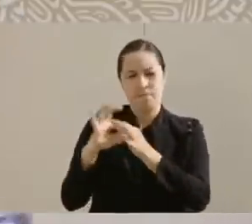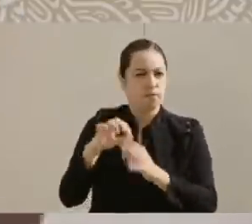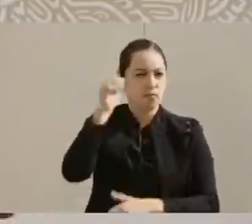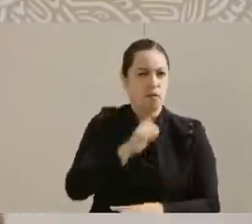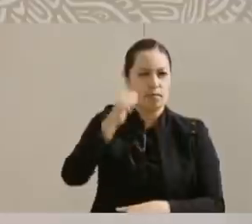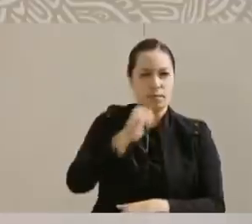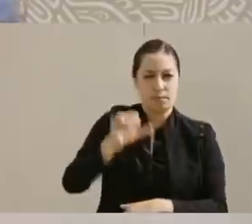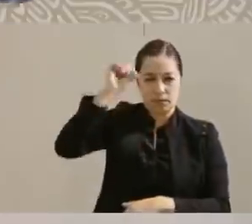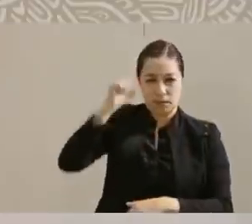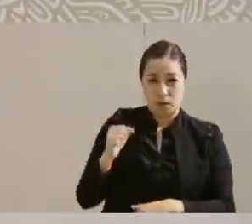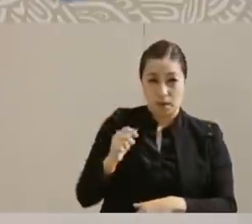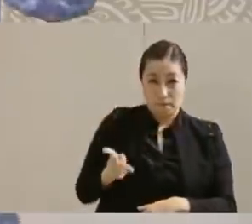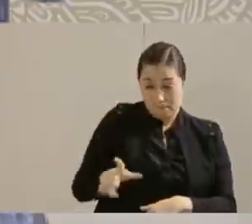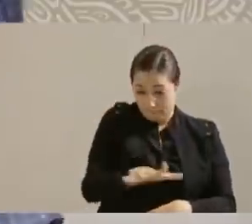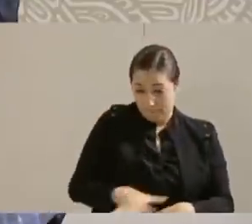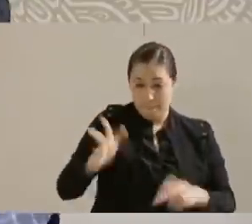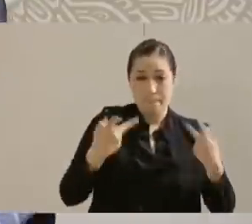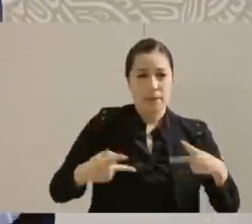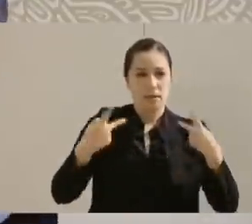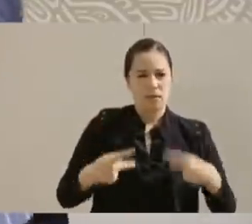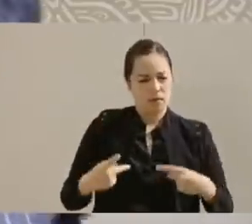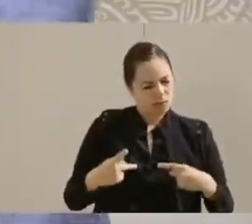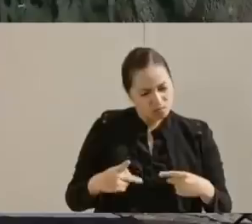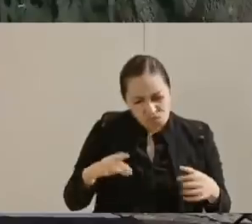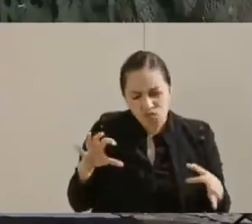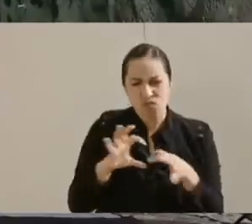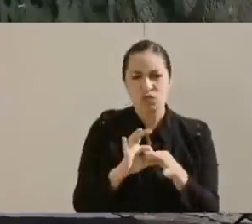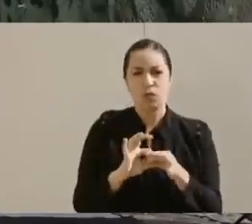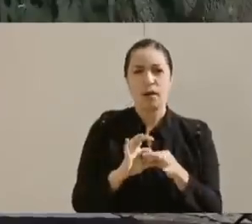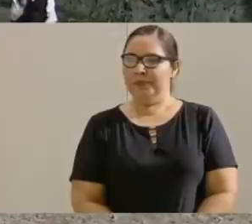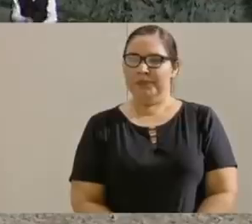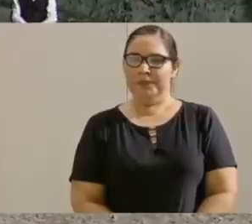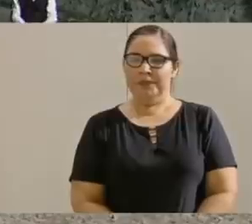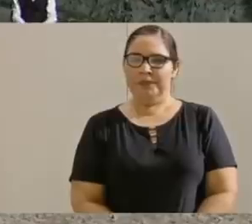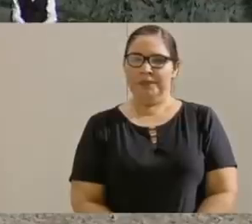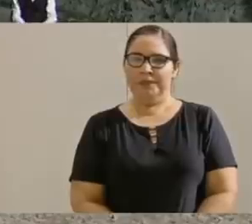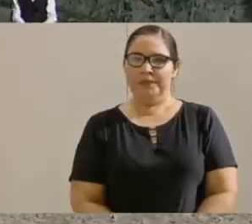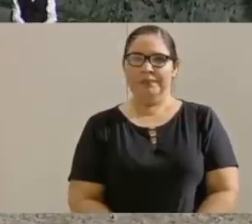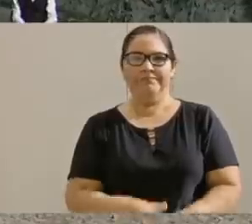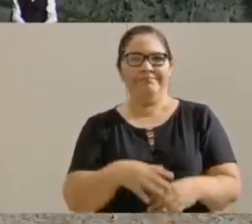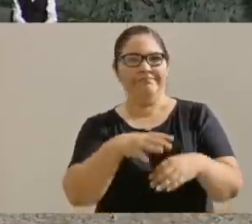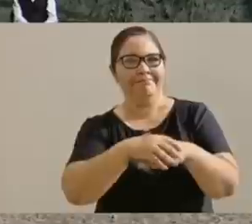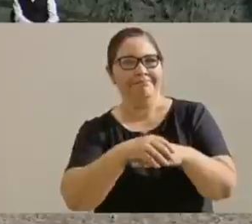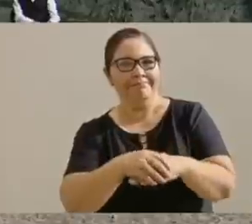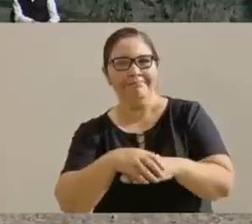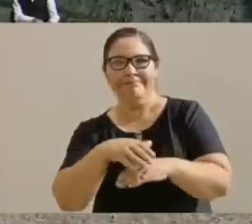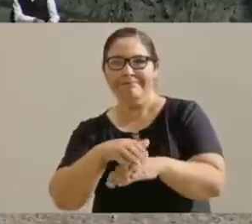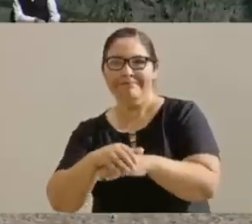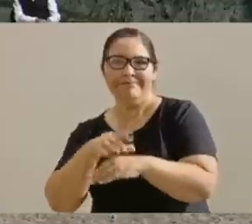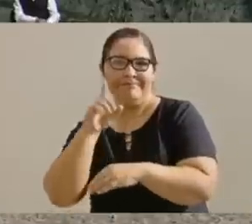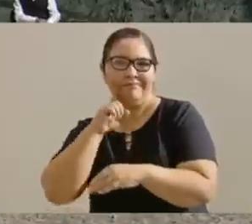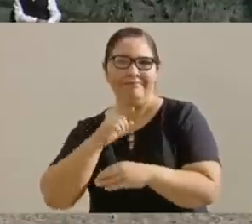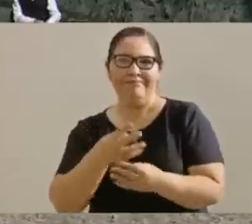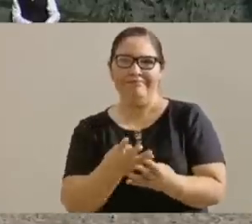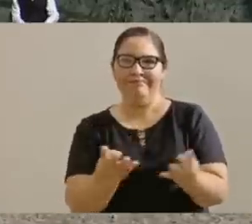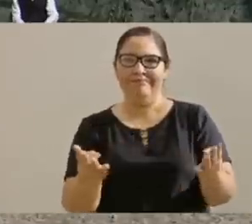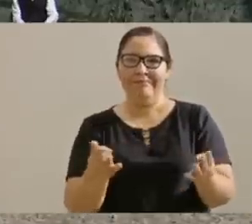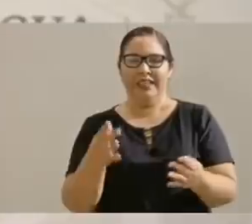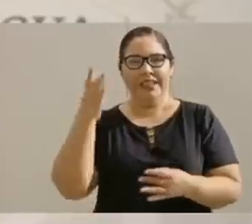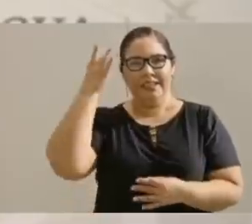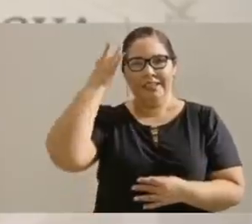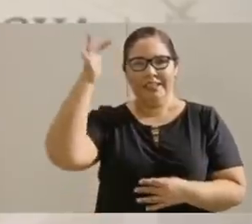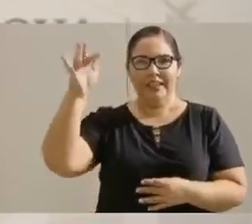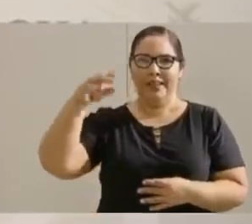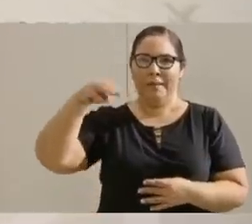con usted. Enhorabuena, felicidades y puro Sinaloa. Amigas, amigos de Santa